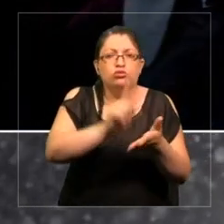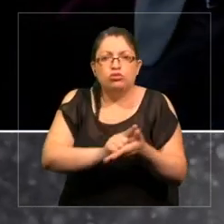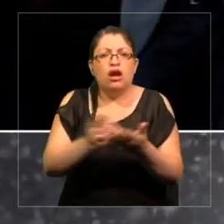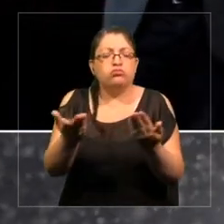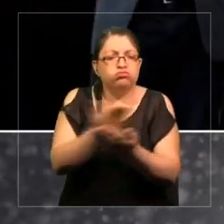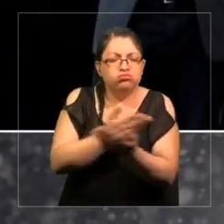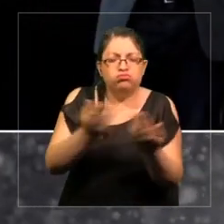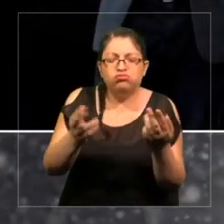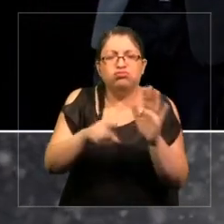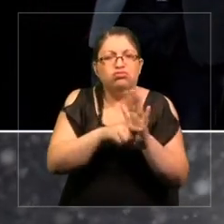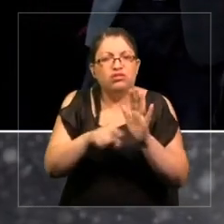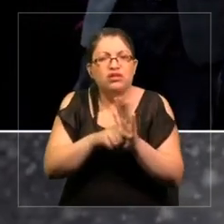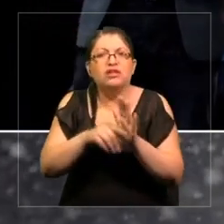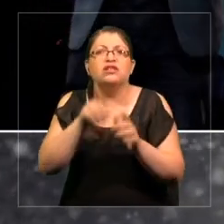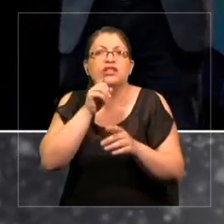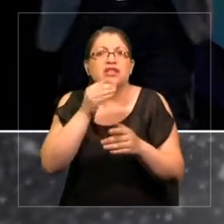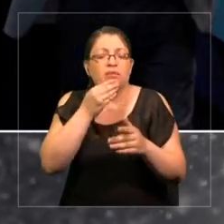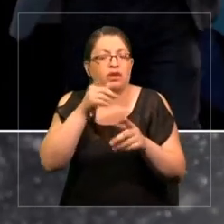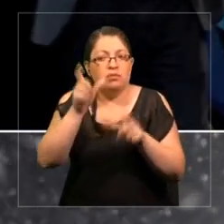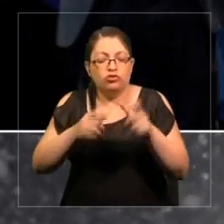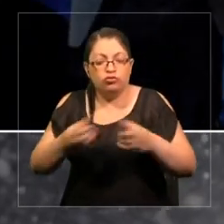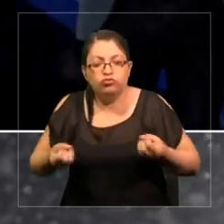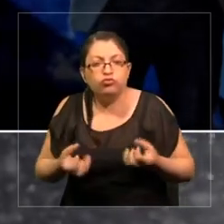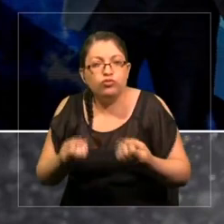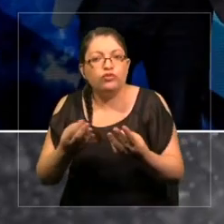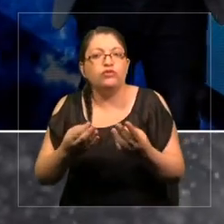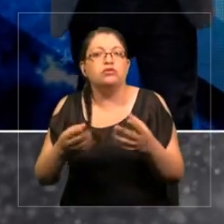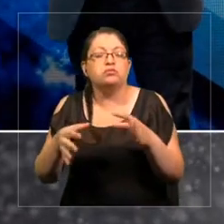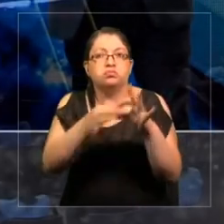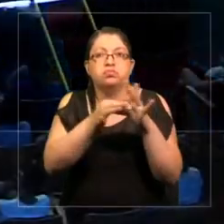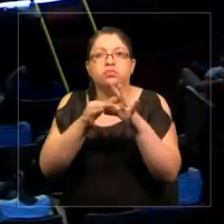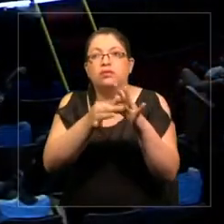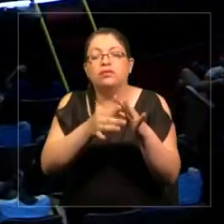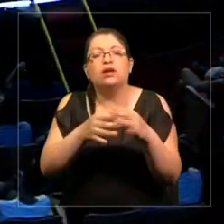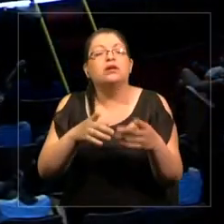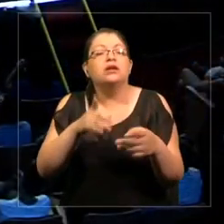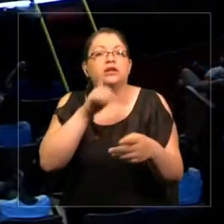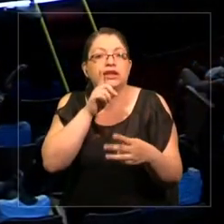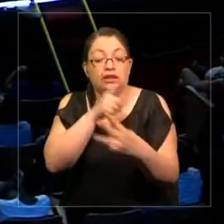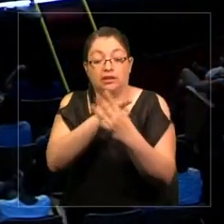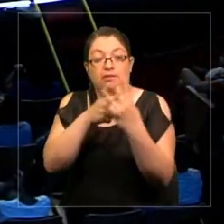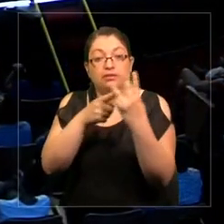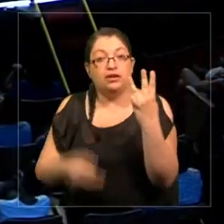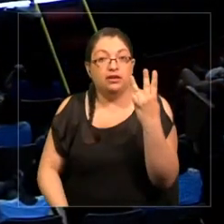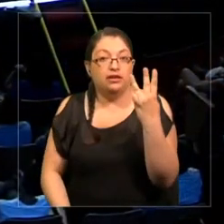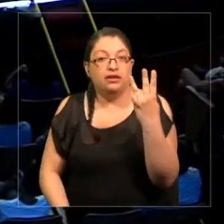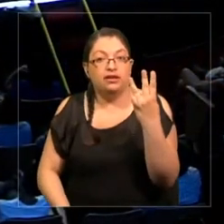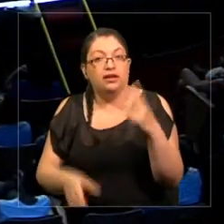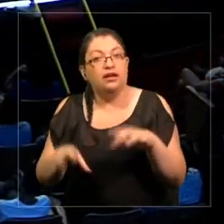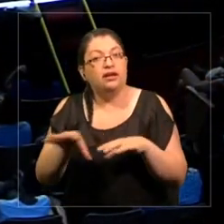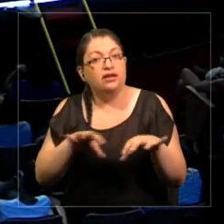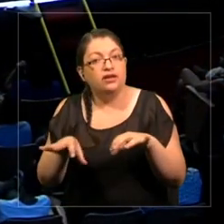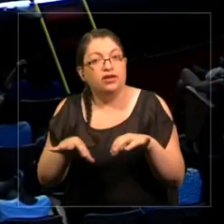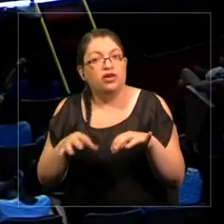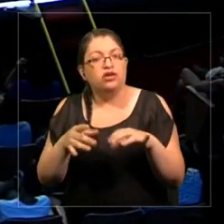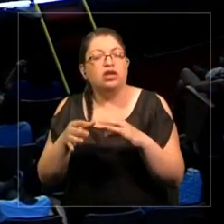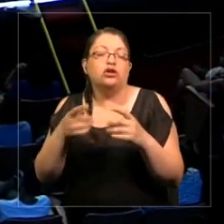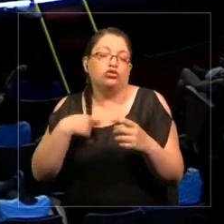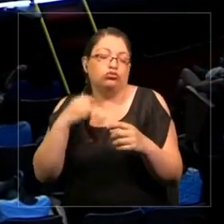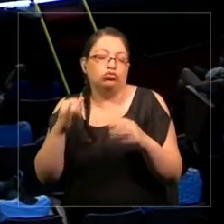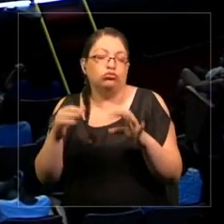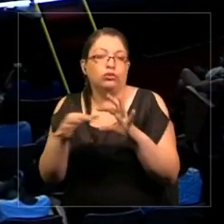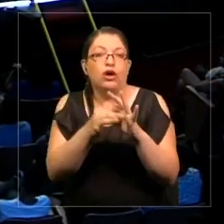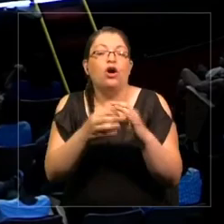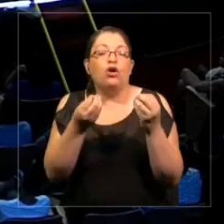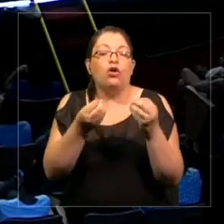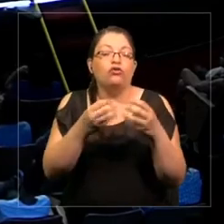tienen impulsores comunes y subyacentes. Entonces, si tenemos estas tres cosas y yo las conecto. Obviamente,